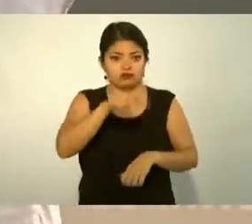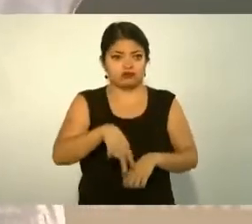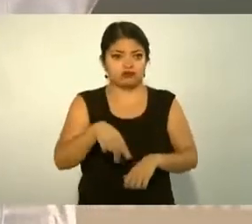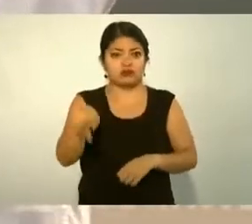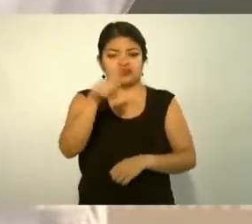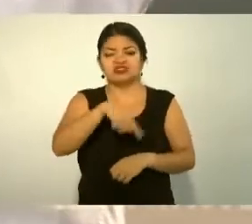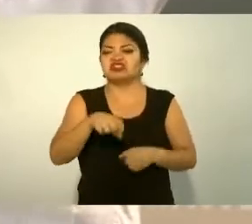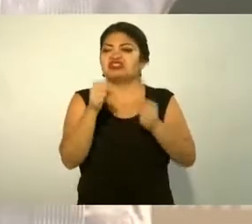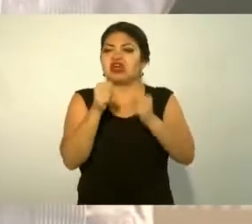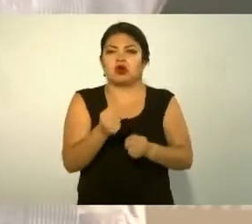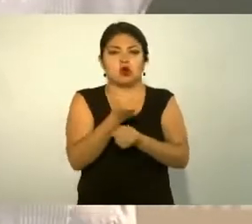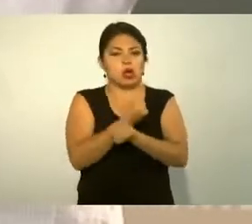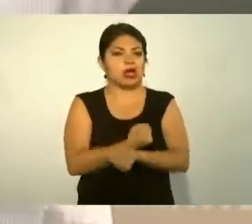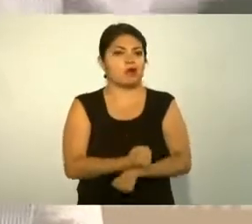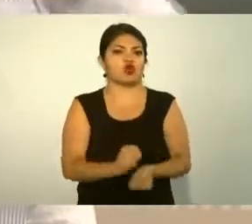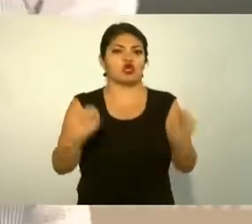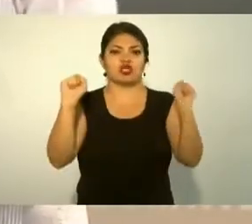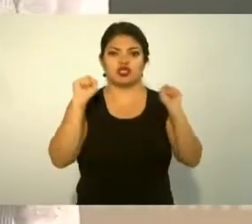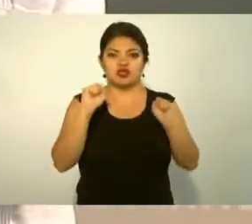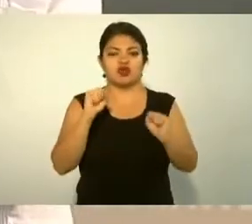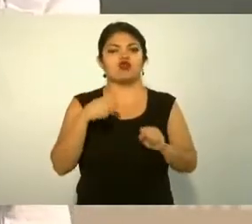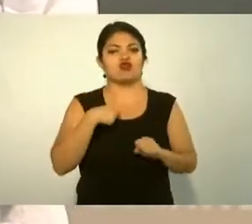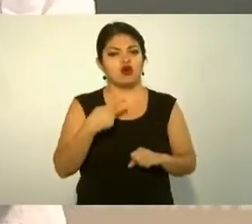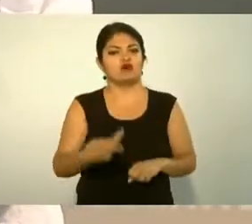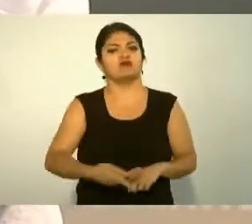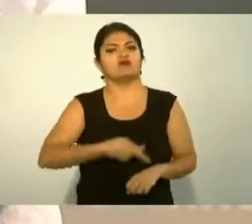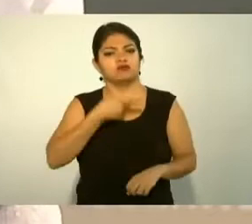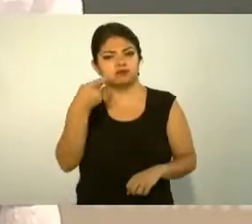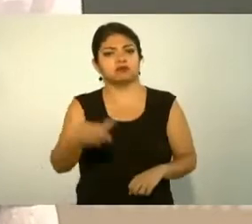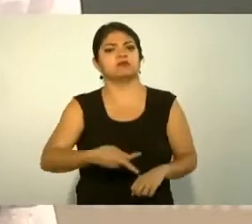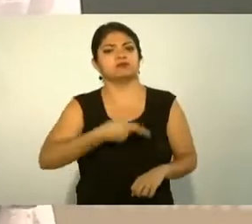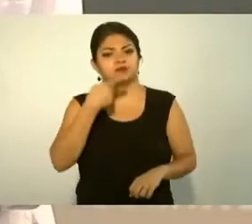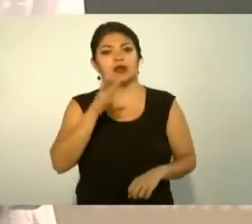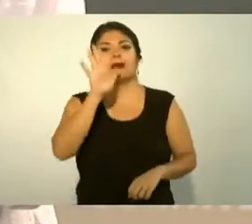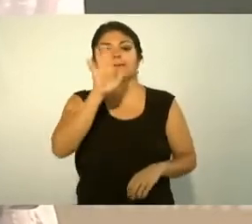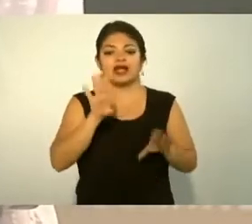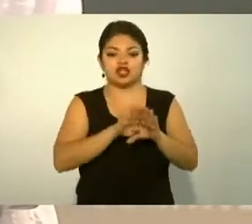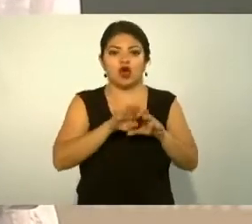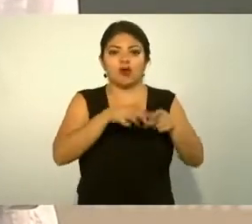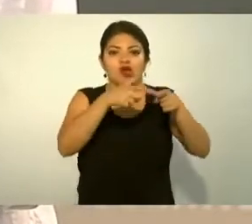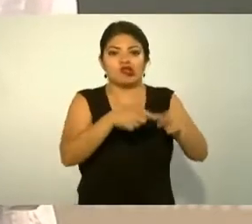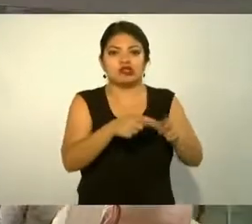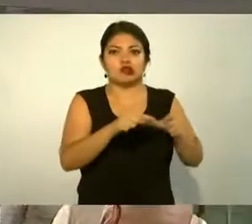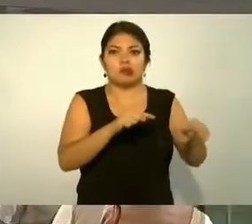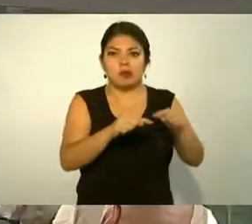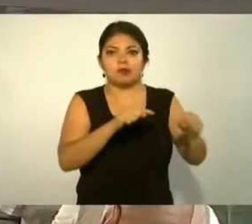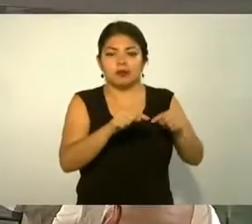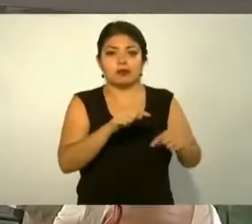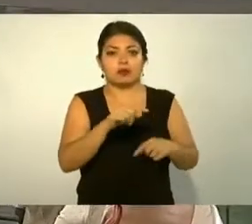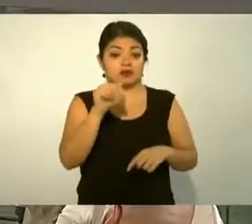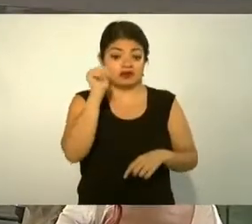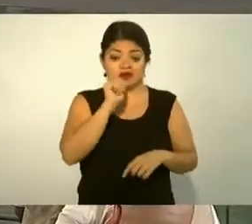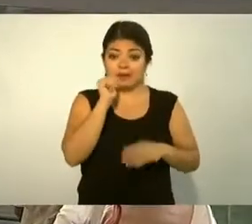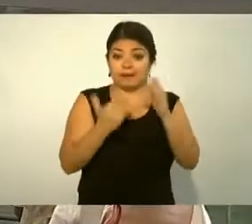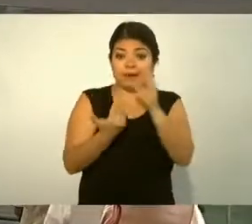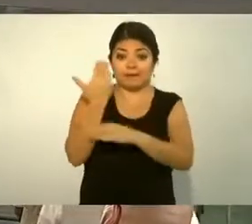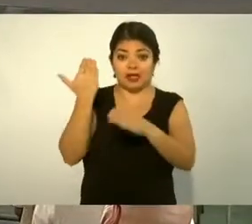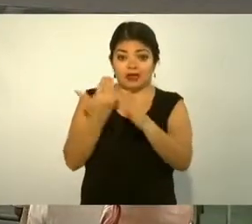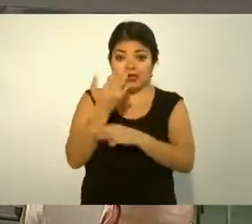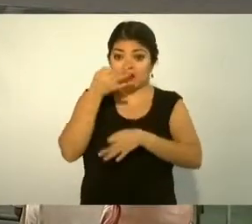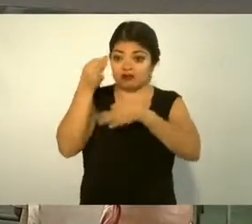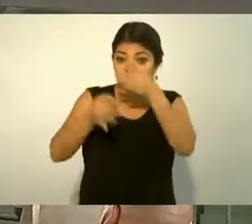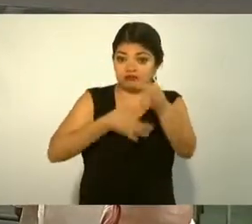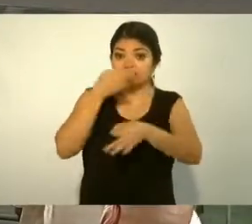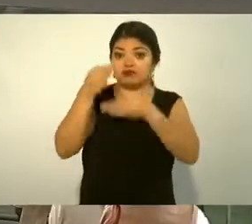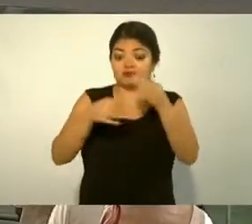se van a aburrir este voy a estar como disco rayado en la mañanera hablando de